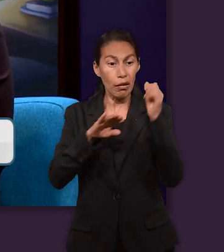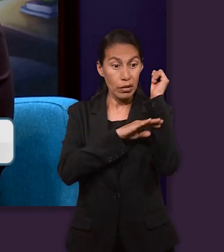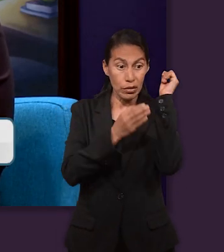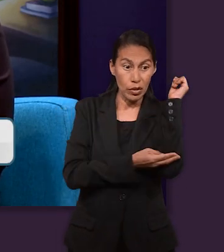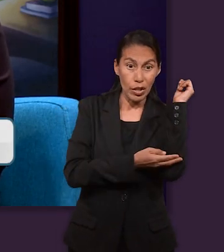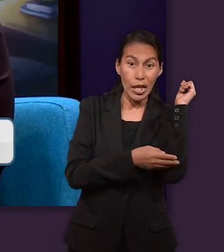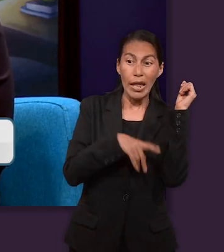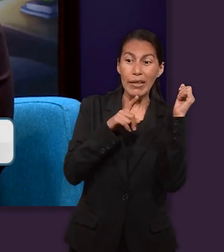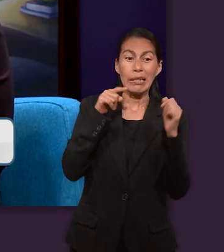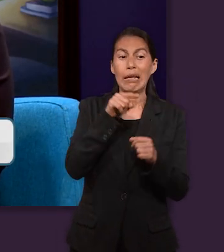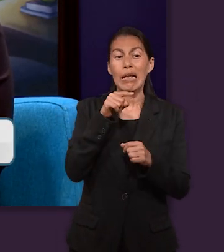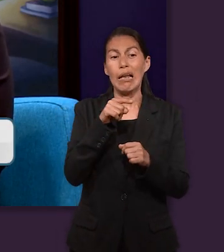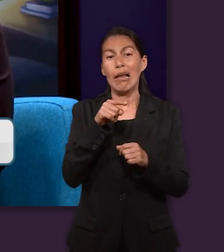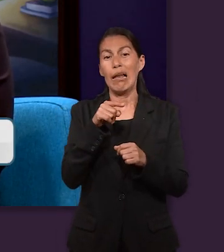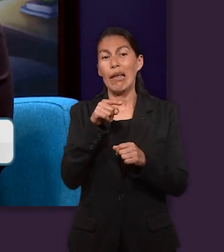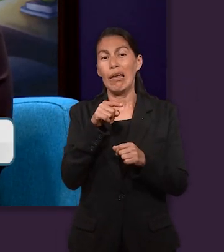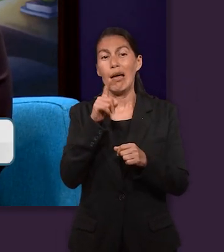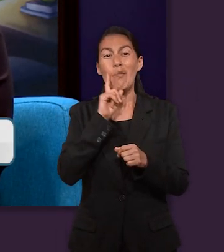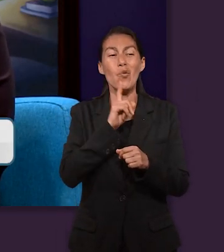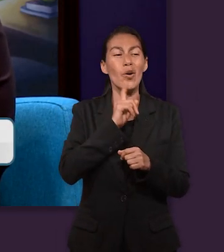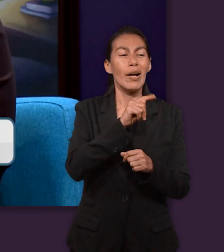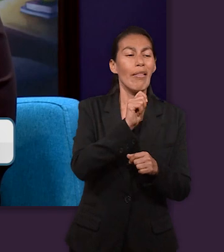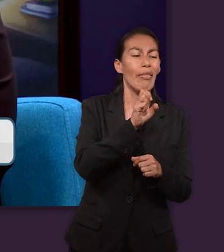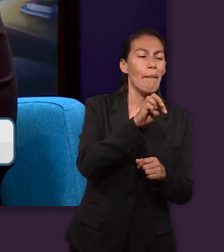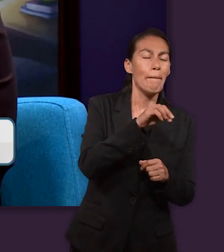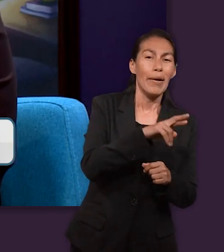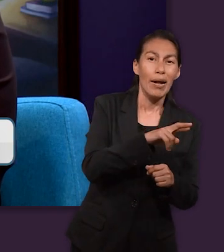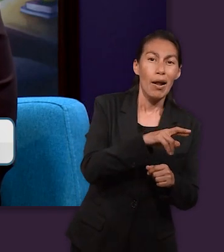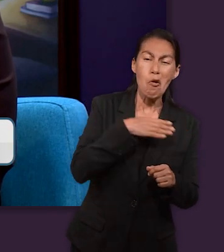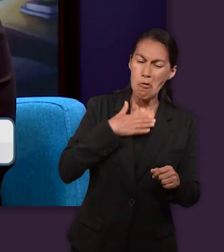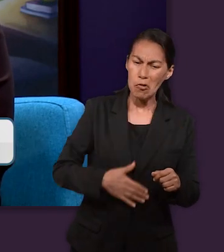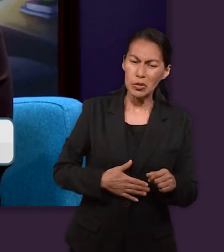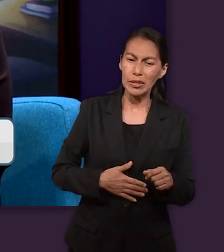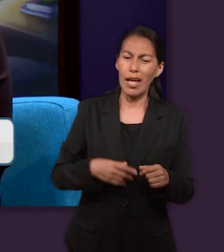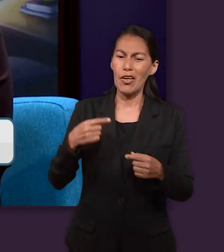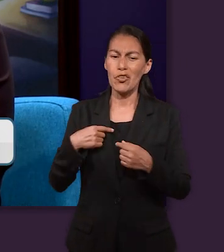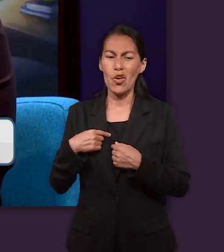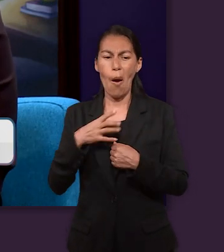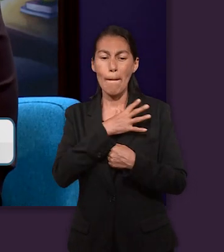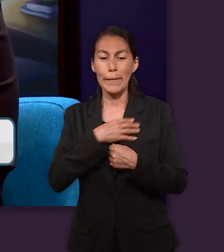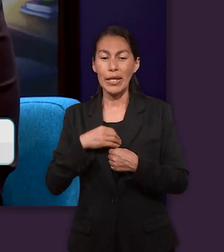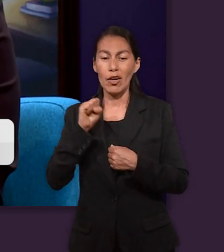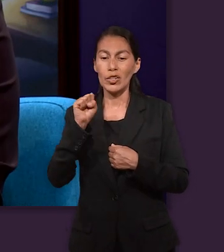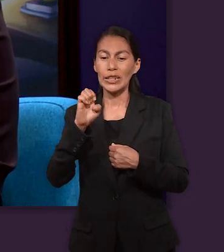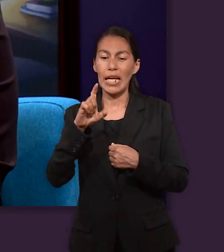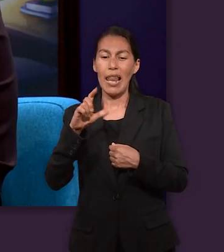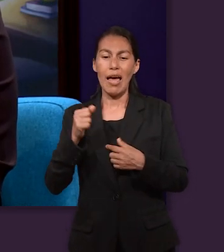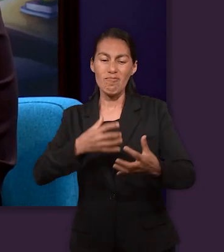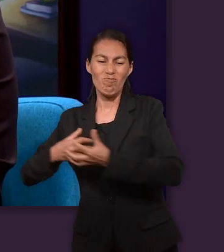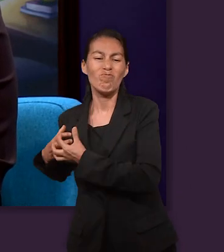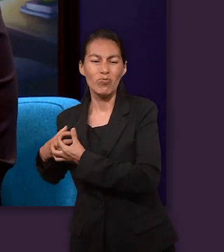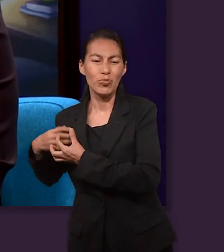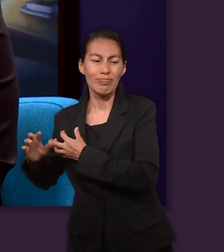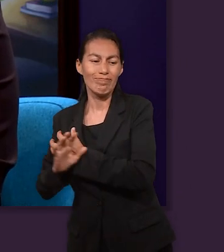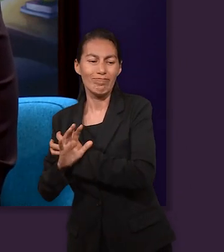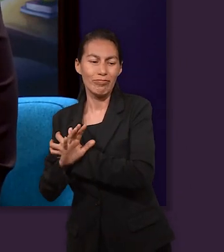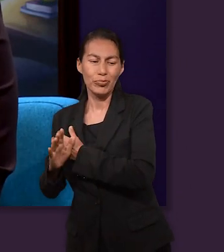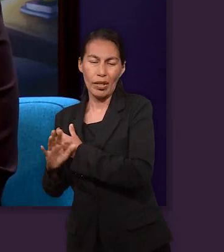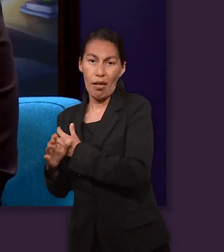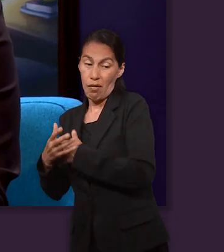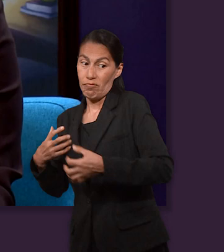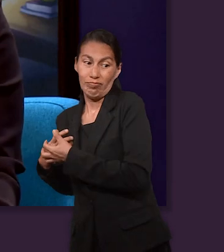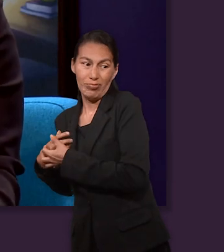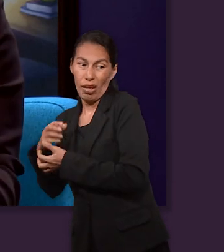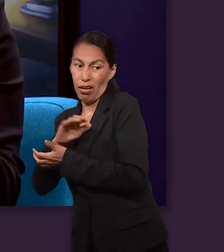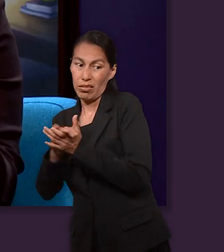cuanto no le he dado a mi hijo Selá. Él había faltado a la ley por preservar la vida de su hijo. Y por